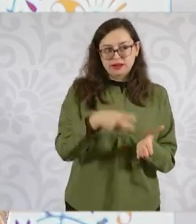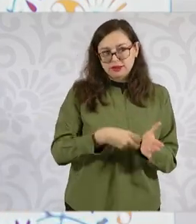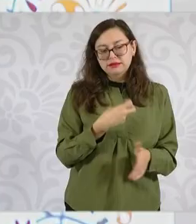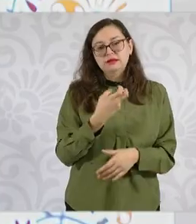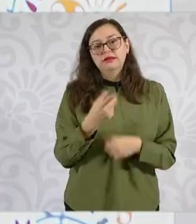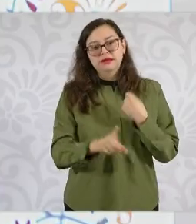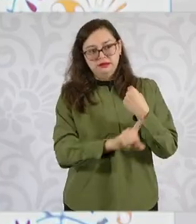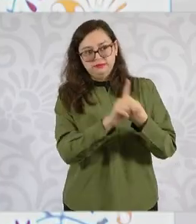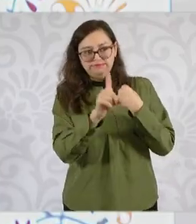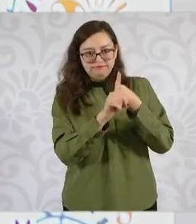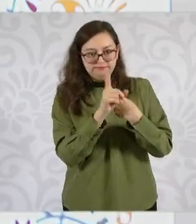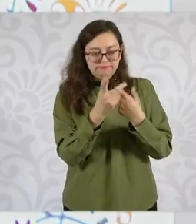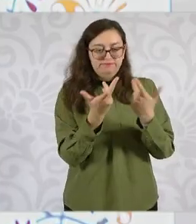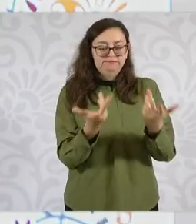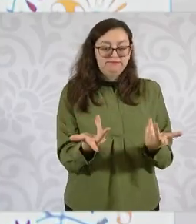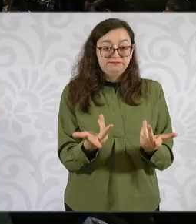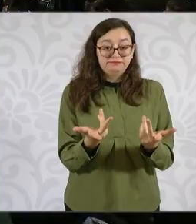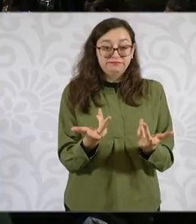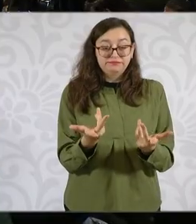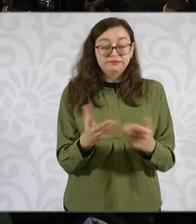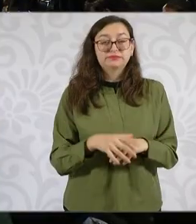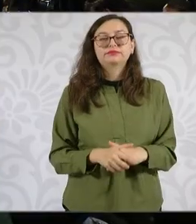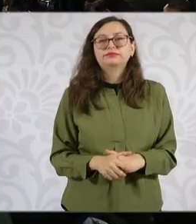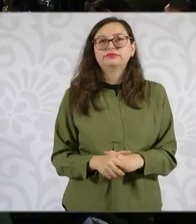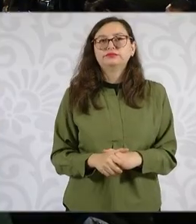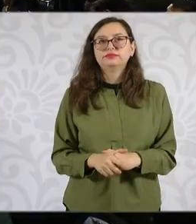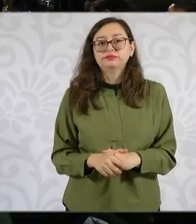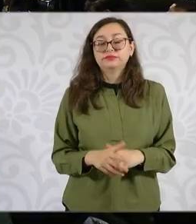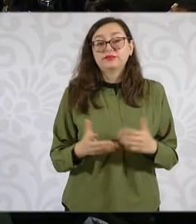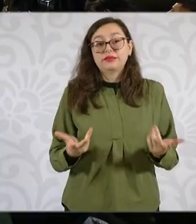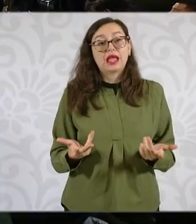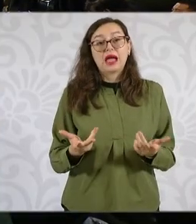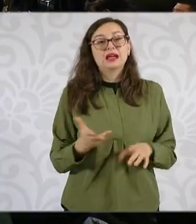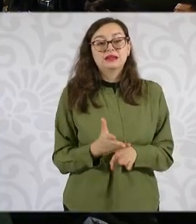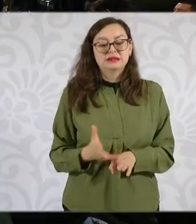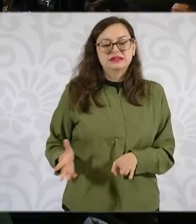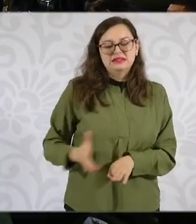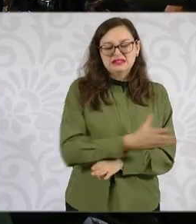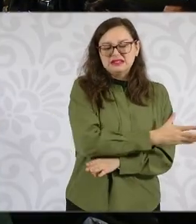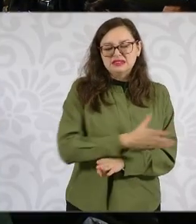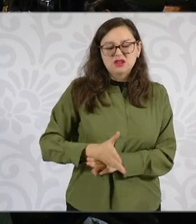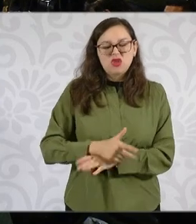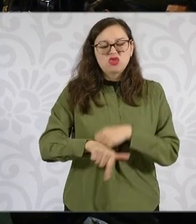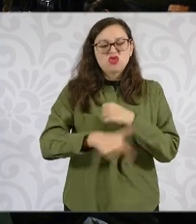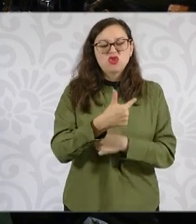entonces que en realidad era un programa para las inmobiliarias,